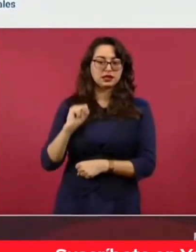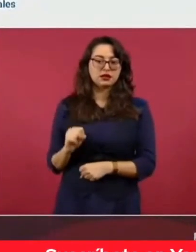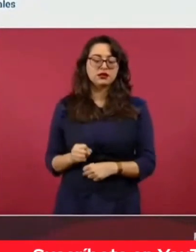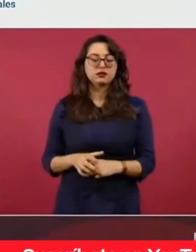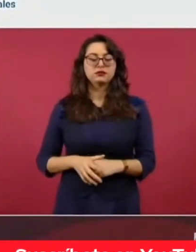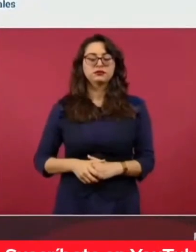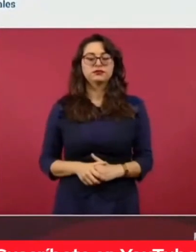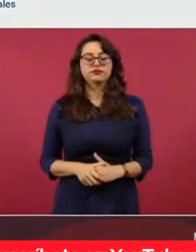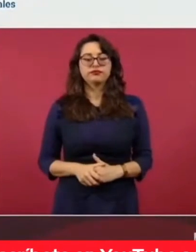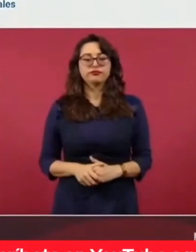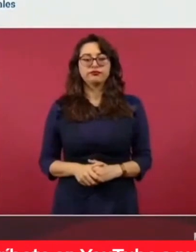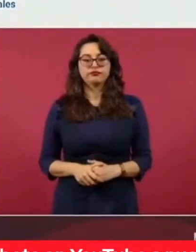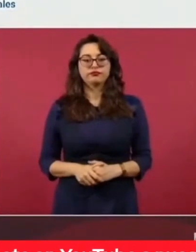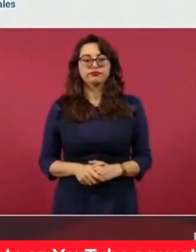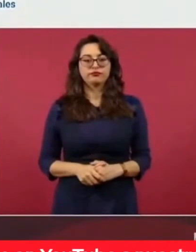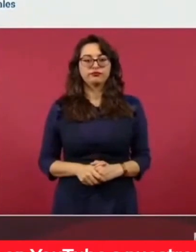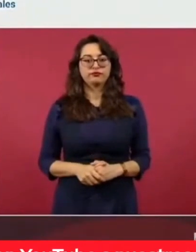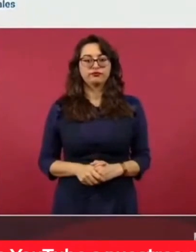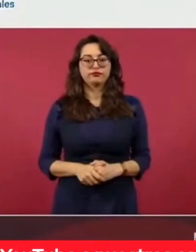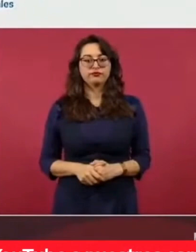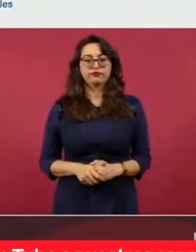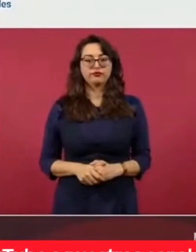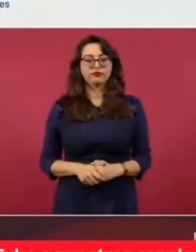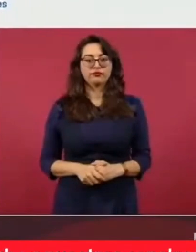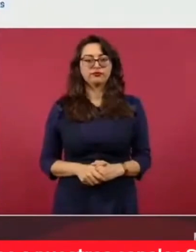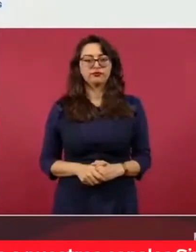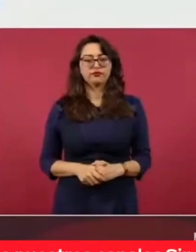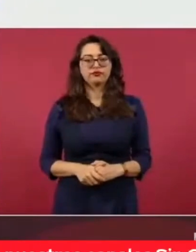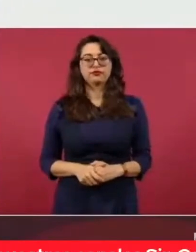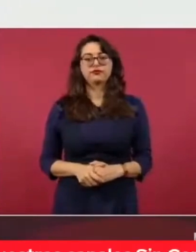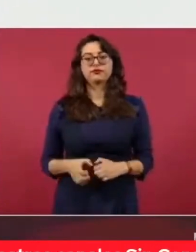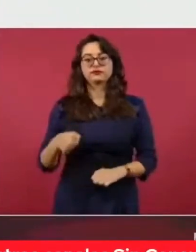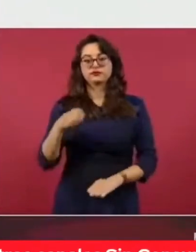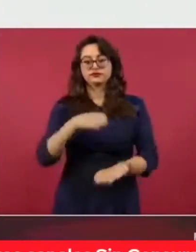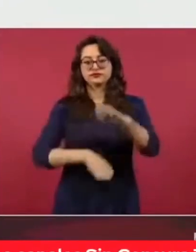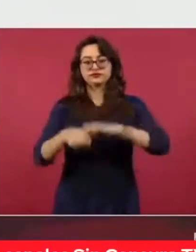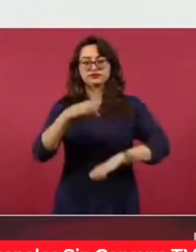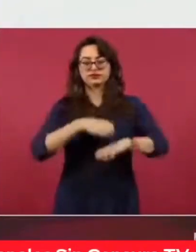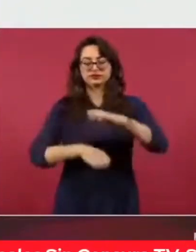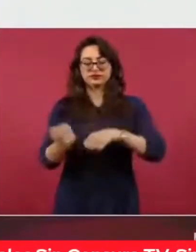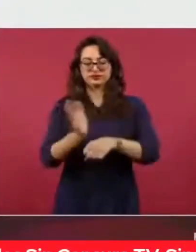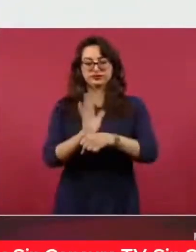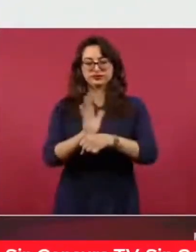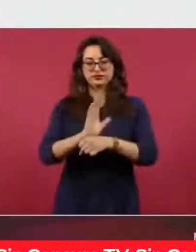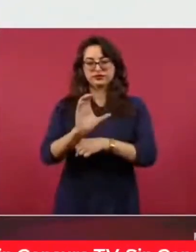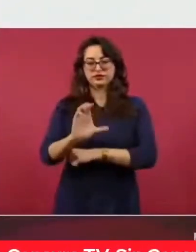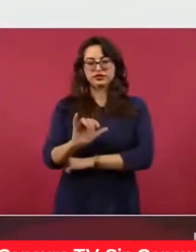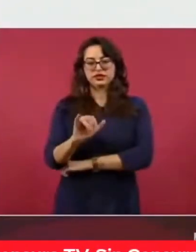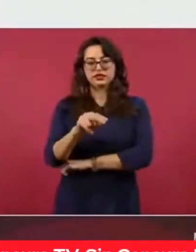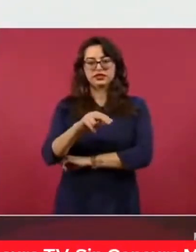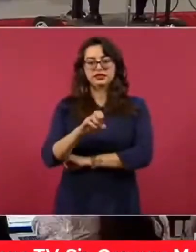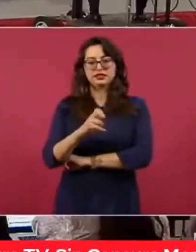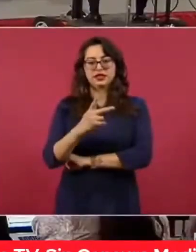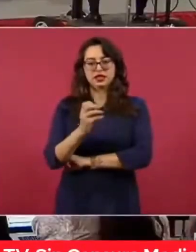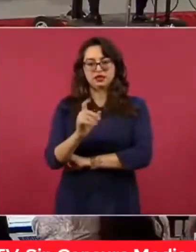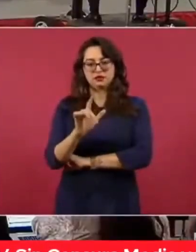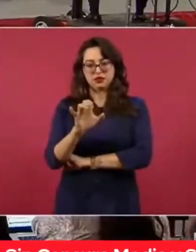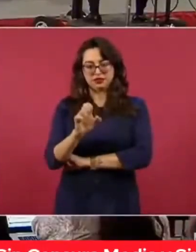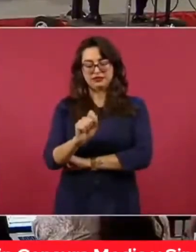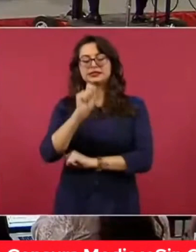aquí está también Sinépolis estos son Ramírez de Michoacán